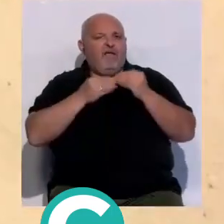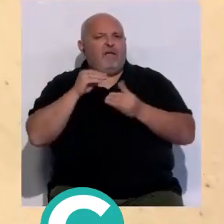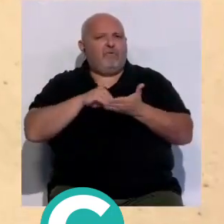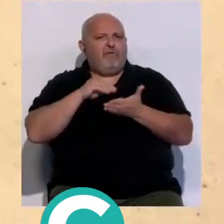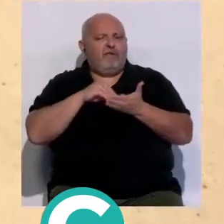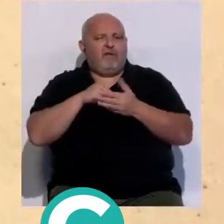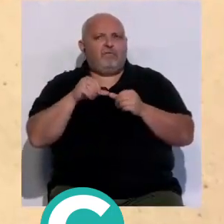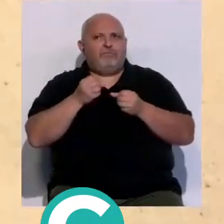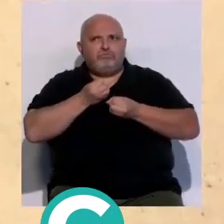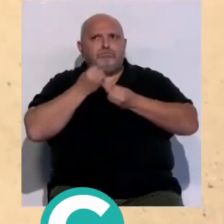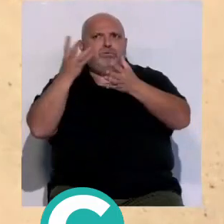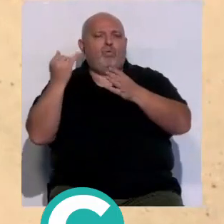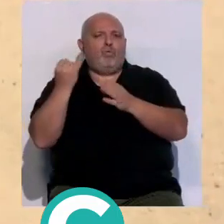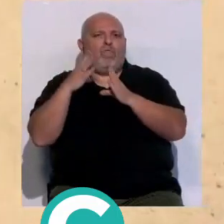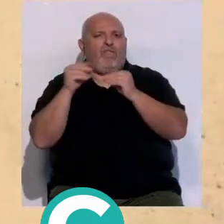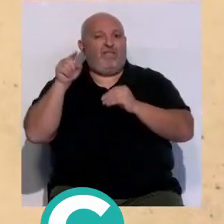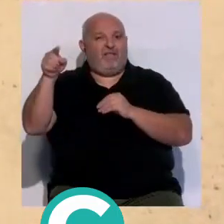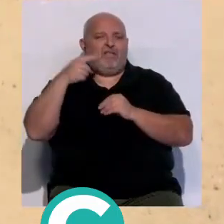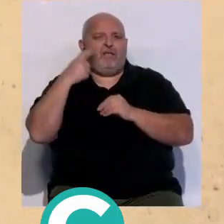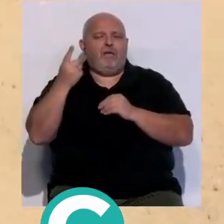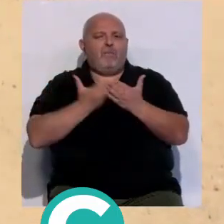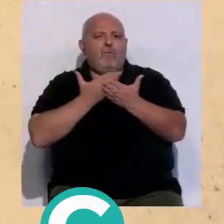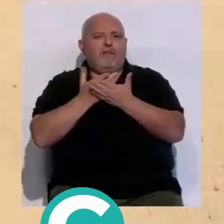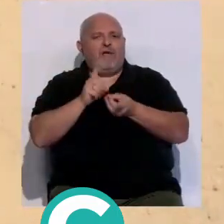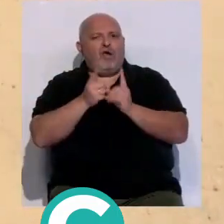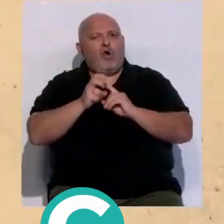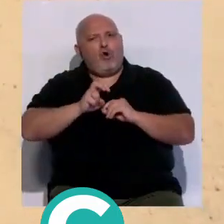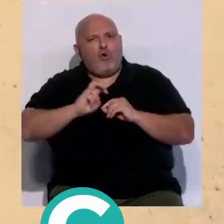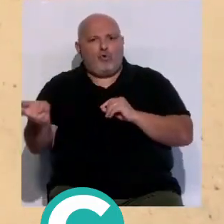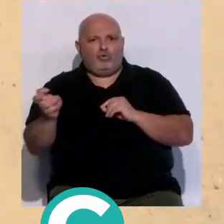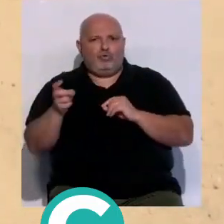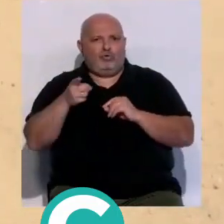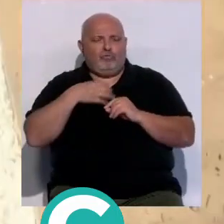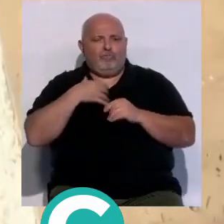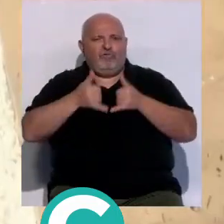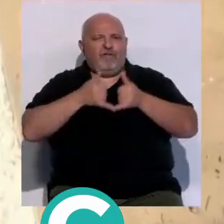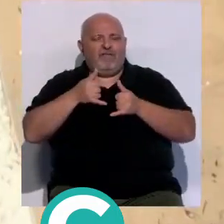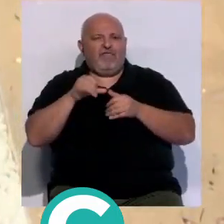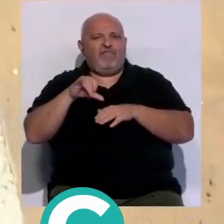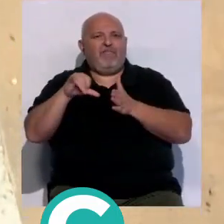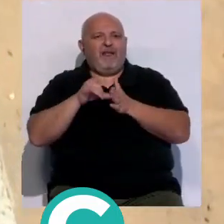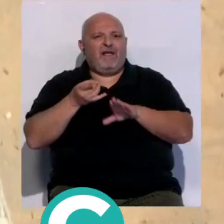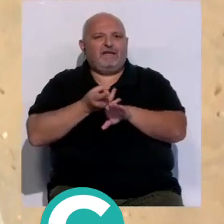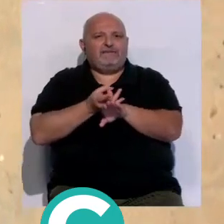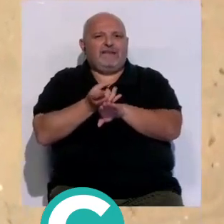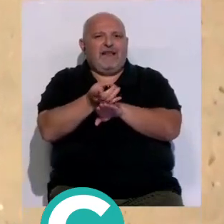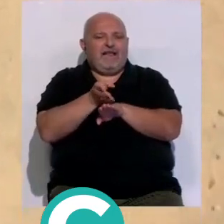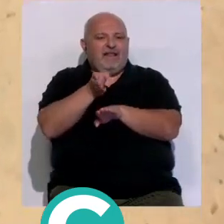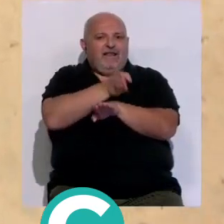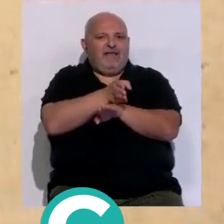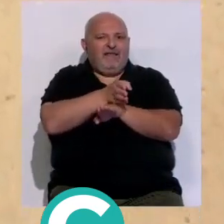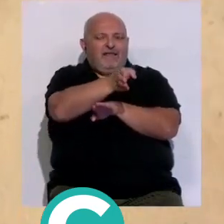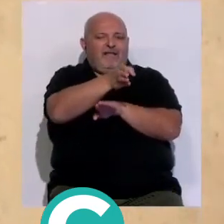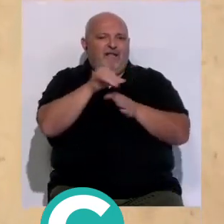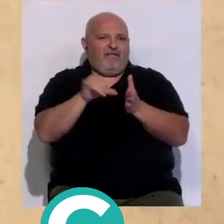ocasiones han trasladado a la Junta de Andalucía la propuesta de trazado alternativo por el carril bici que discurre por el saco interior de la bahía